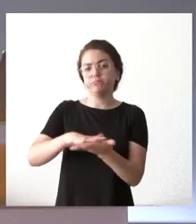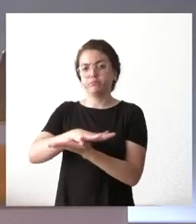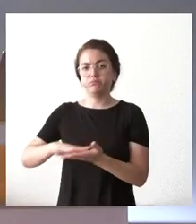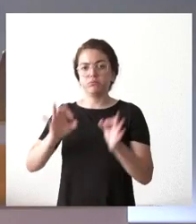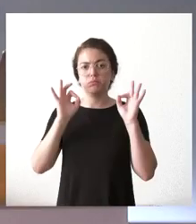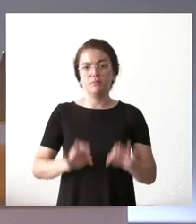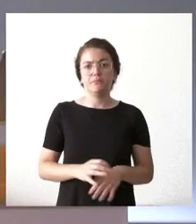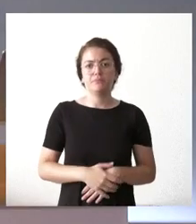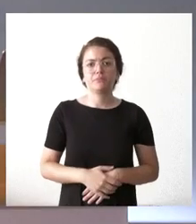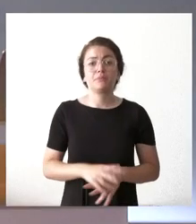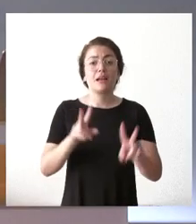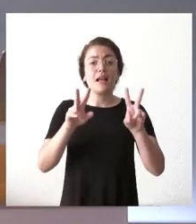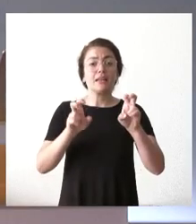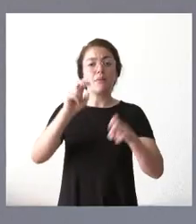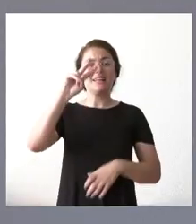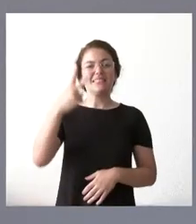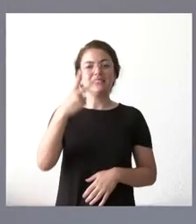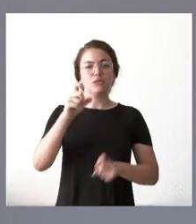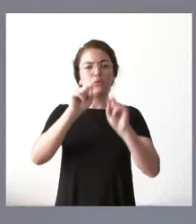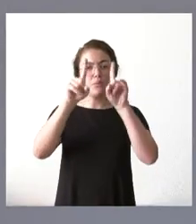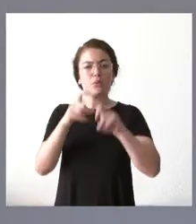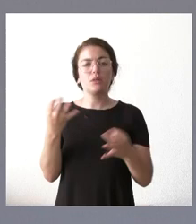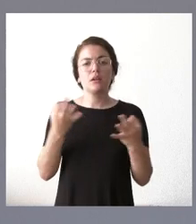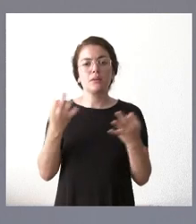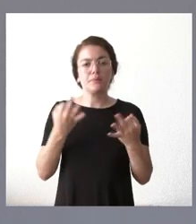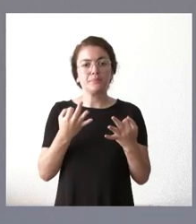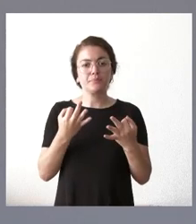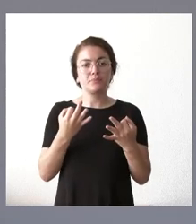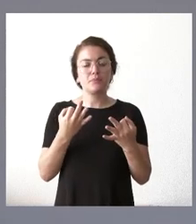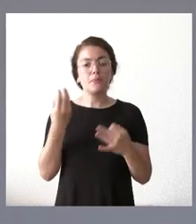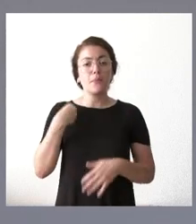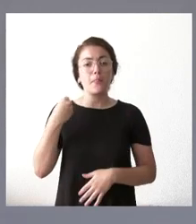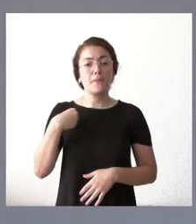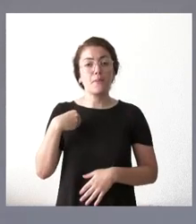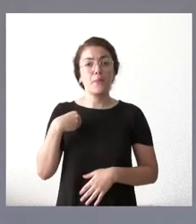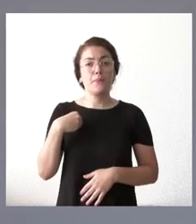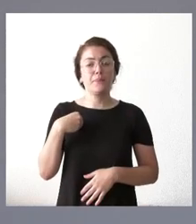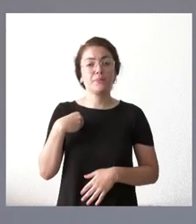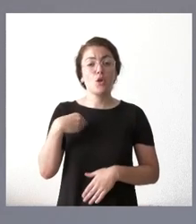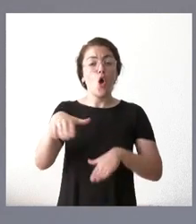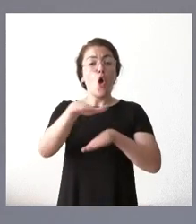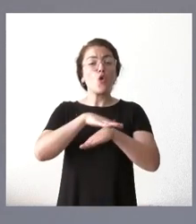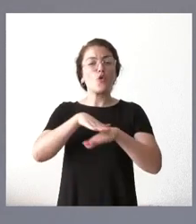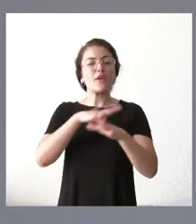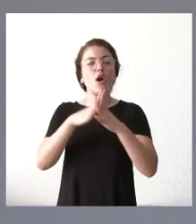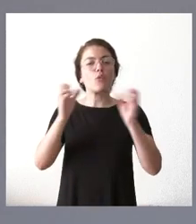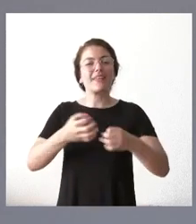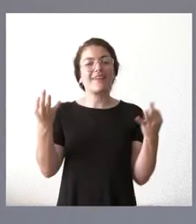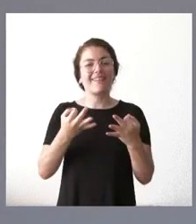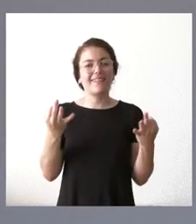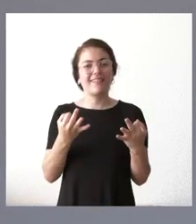segunda pregunta que usted planteaba, efectivamente el Consejo de Gobierno lo que ha acordado es incorporar todo